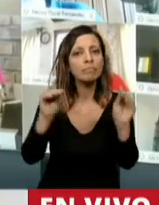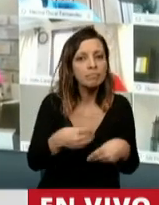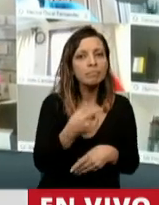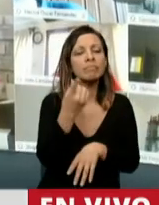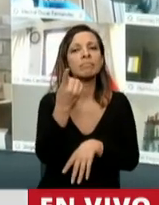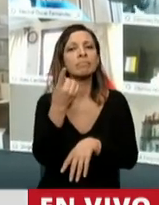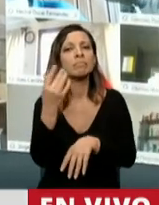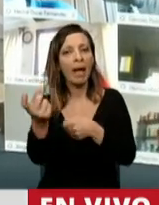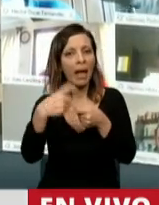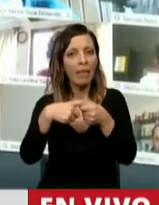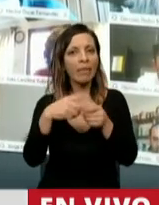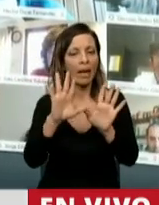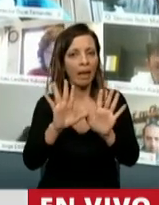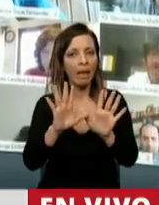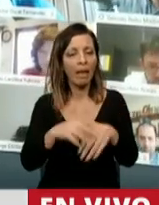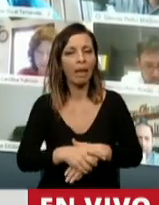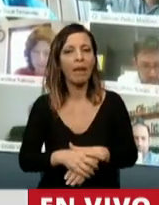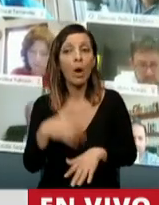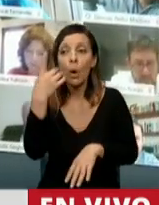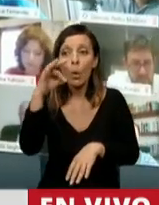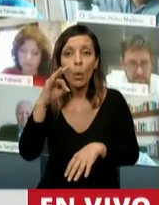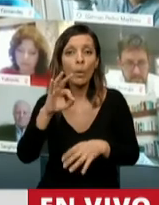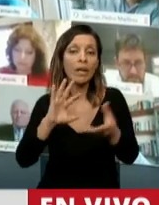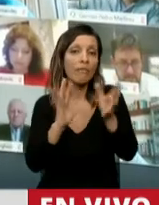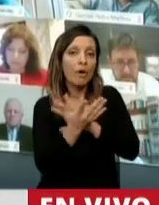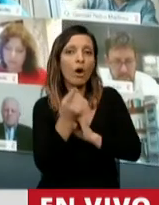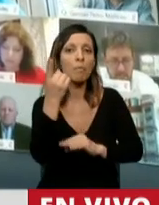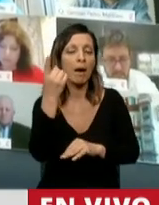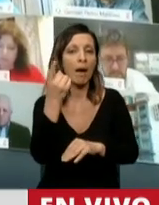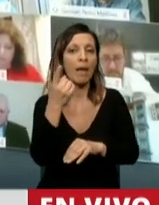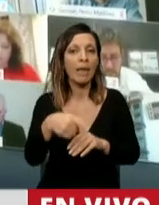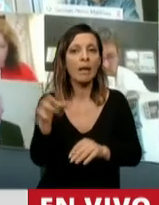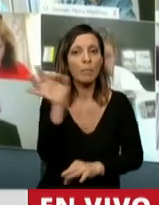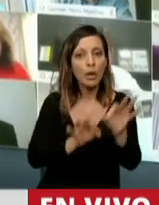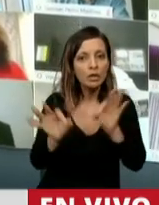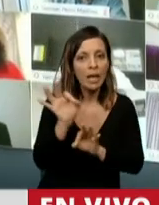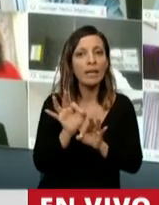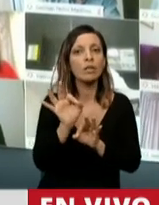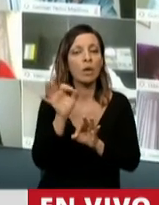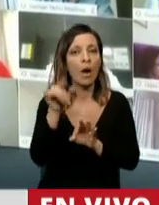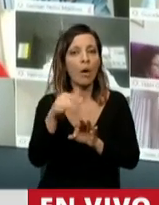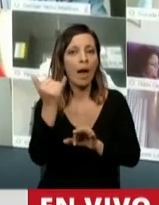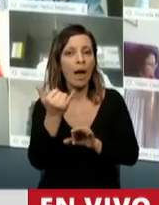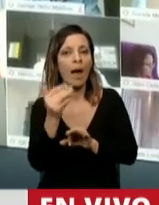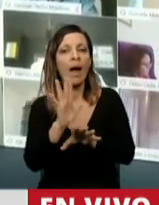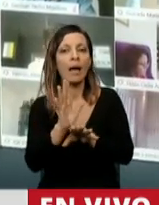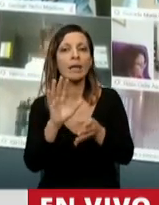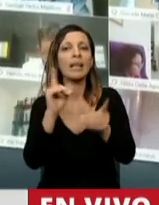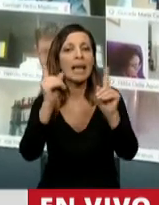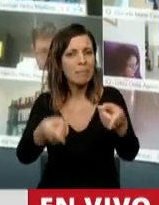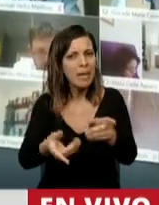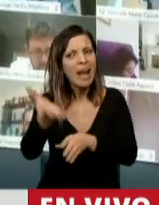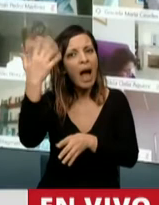moratoria. La única finalidad de este proyecto que estamos presentando ahora y que también hemos